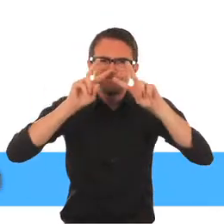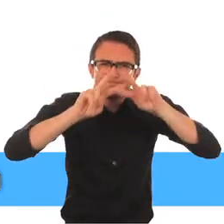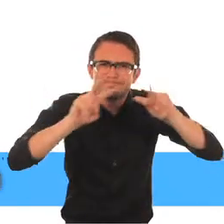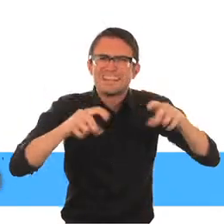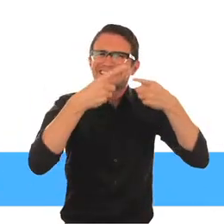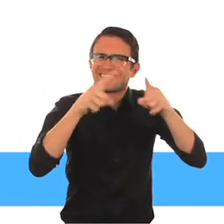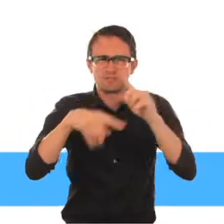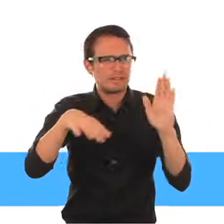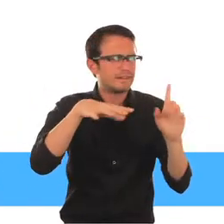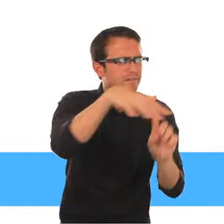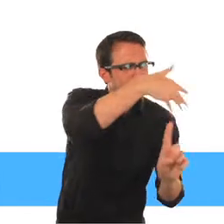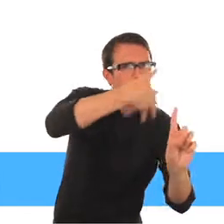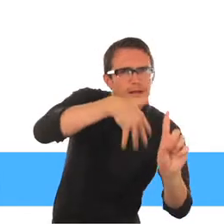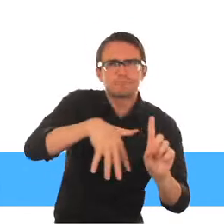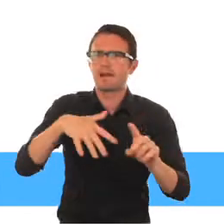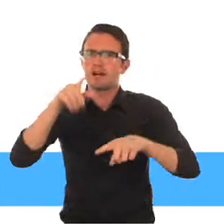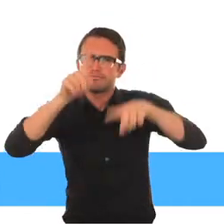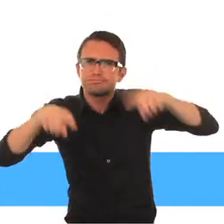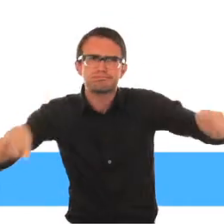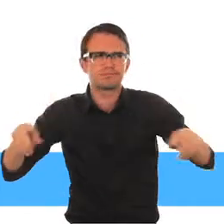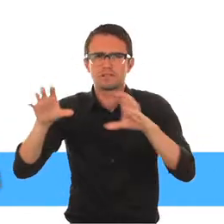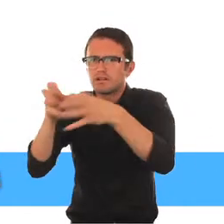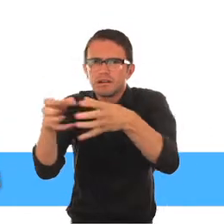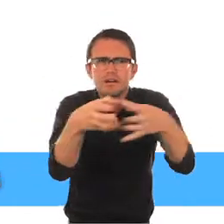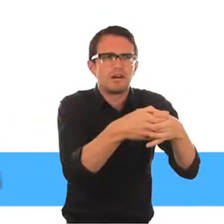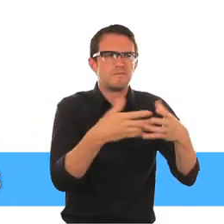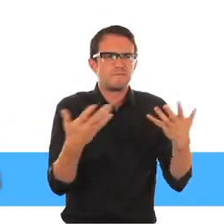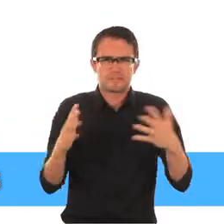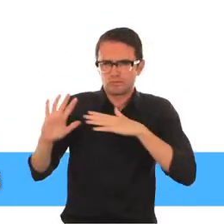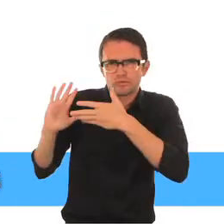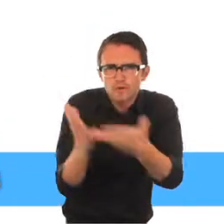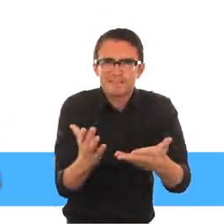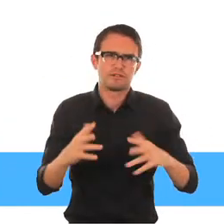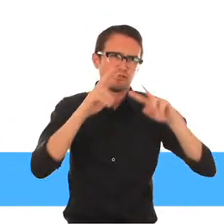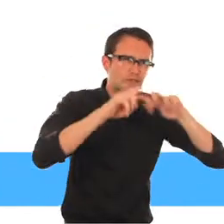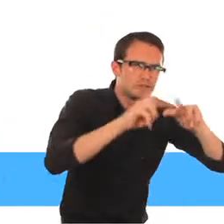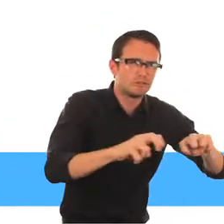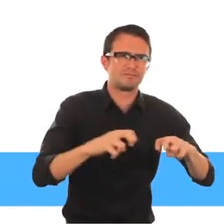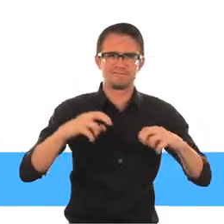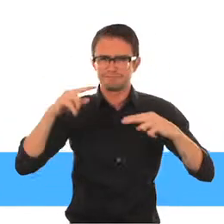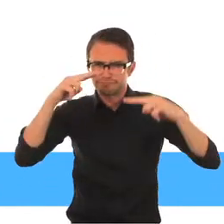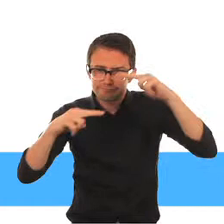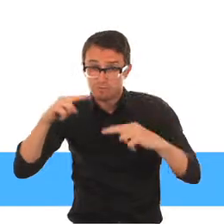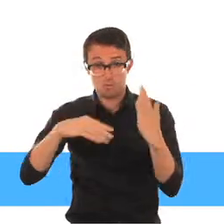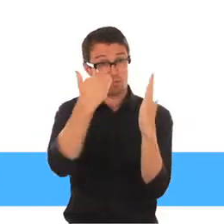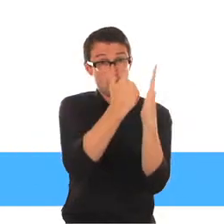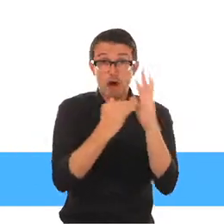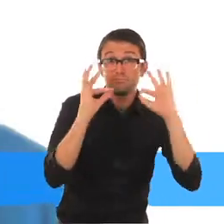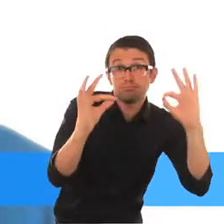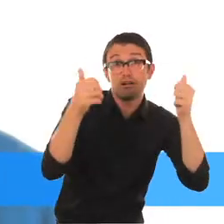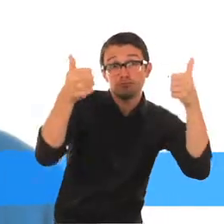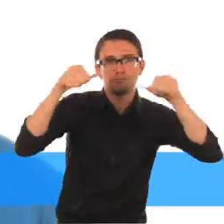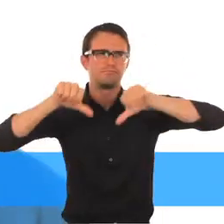análisis de situación hasta el seguimiento de los resultados Para lograr la ecuidad en la comunidad y en todos los niveles de investigación y evaluación